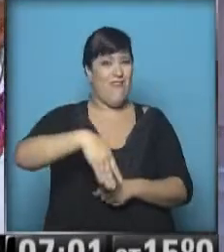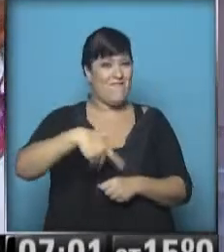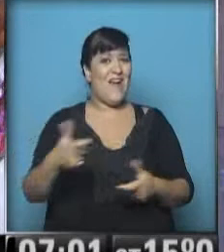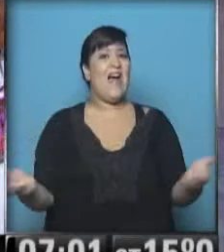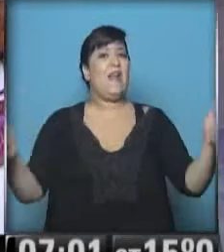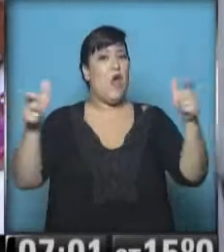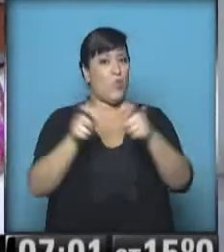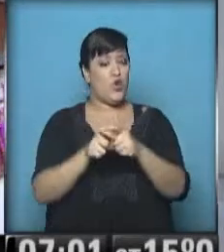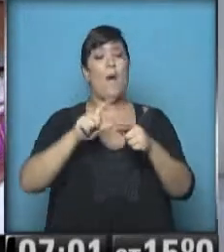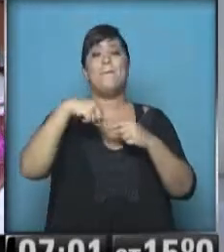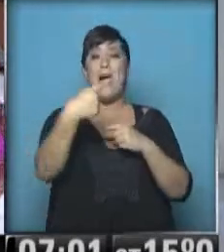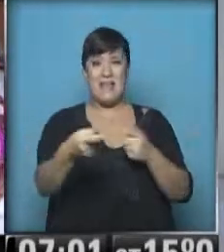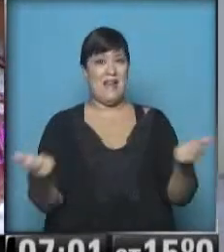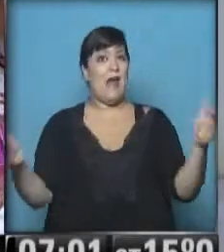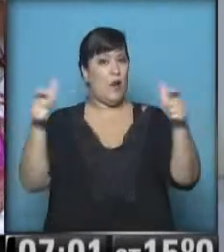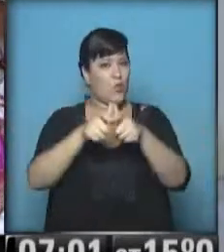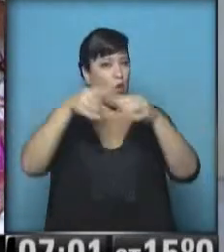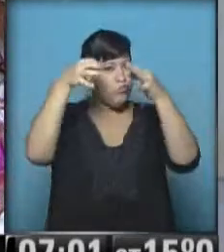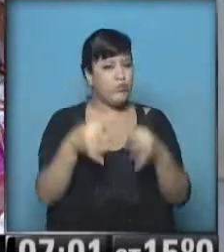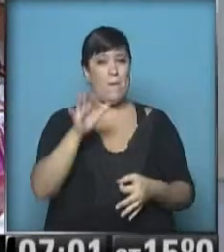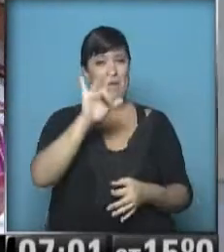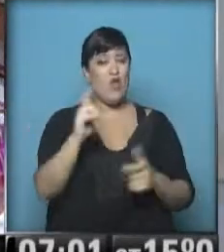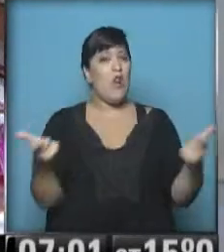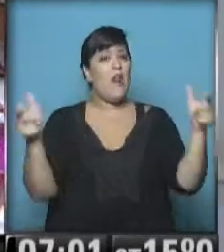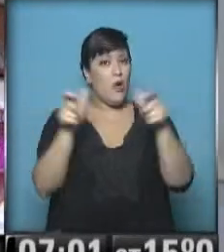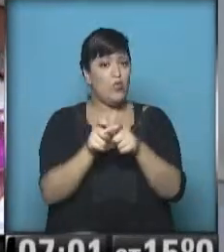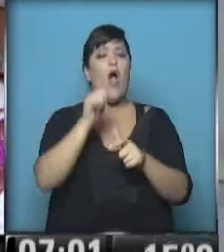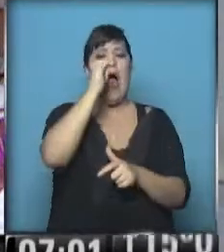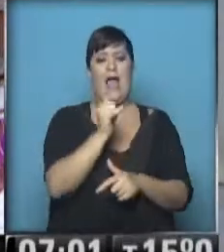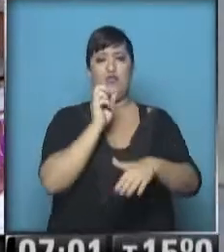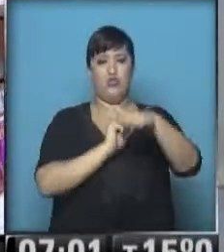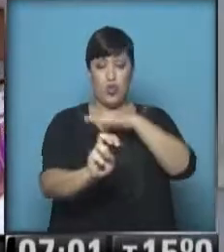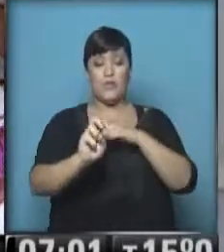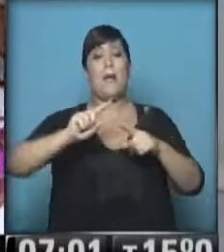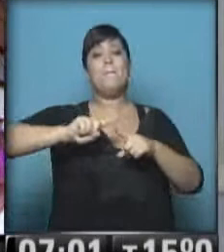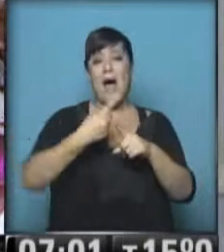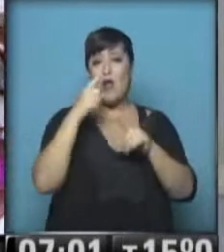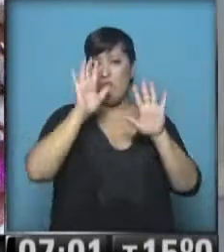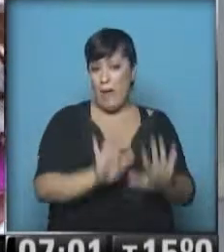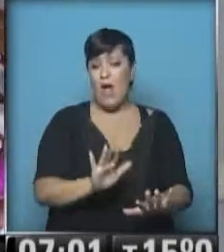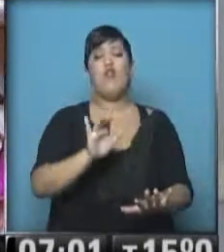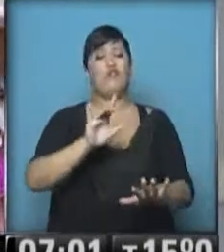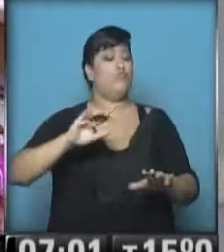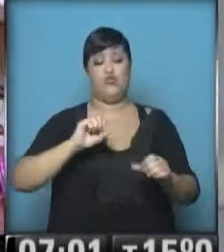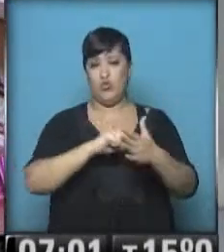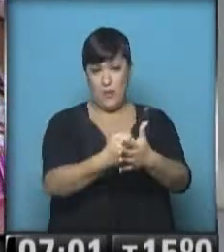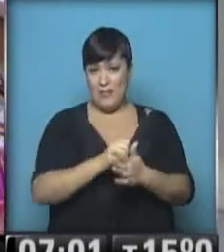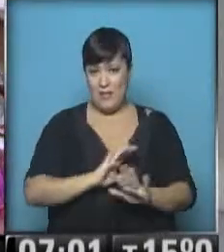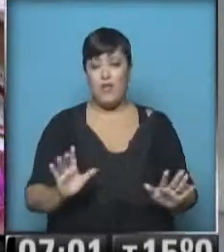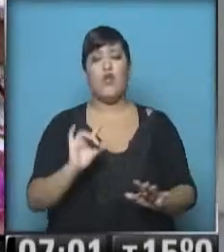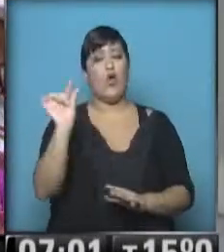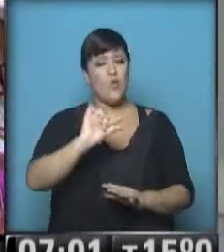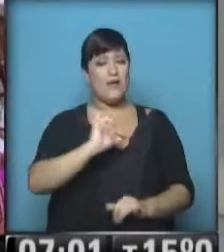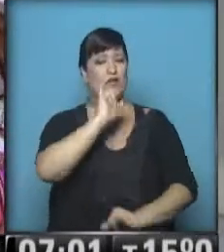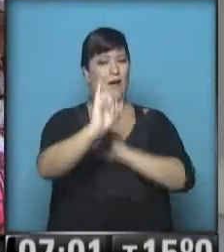durante la jornada de mañana, en particular miércoles, hay subtes. Se suspendió el paro de hoy. Vamos a repasar todo eso y mucho más. Acá nuestros